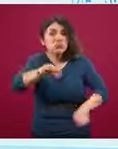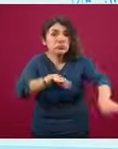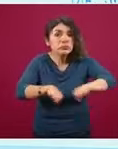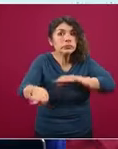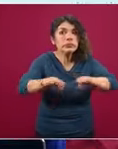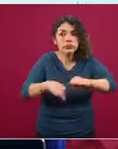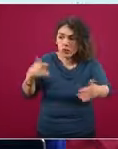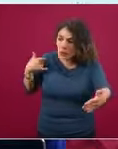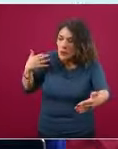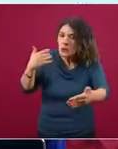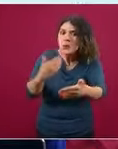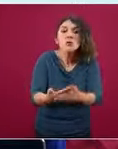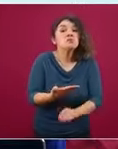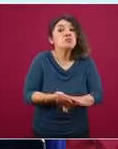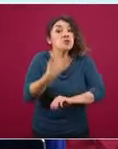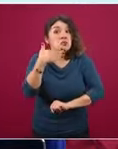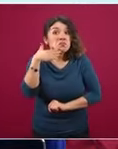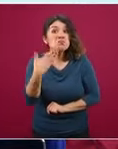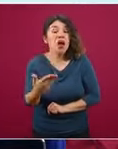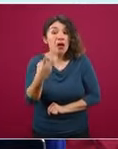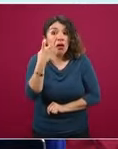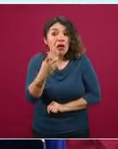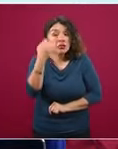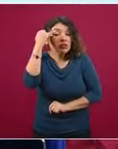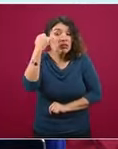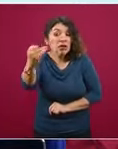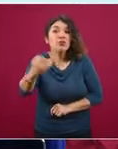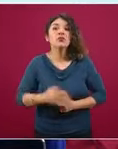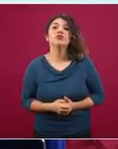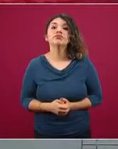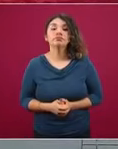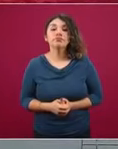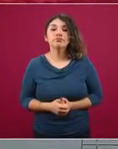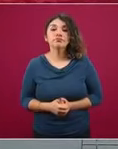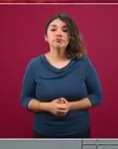trabajando incansablemente en este momento.